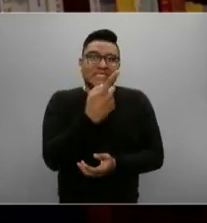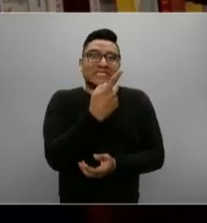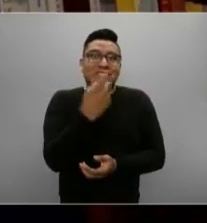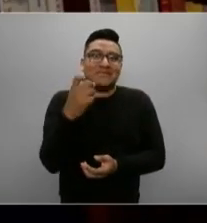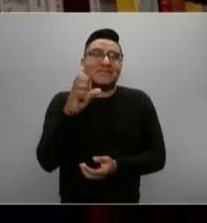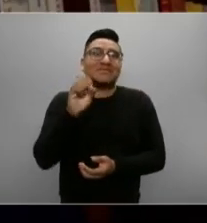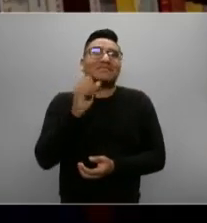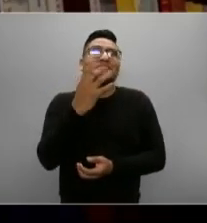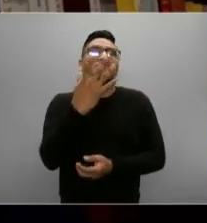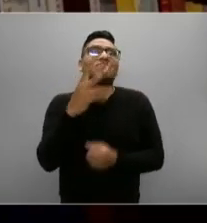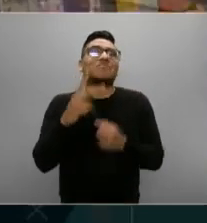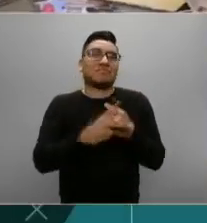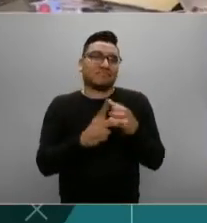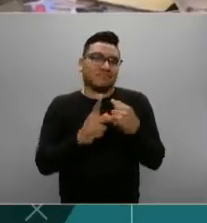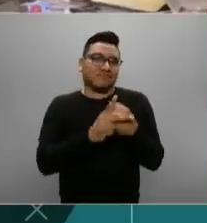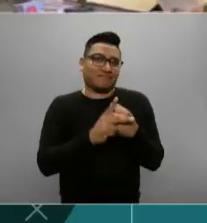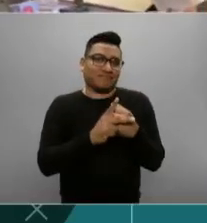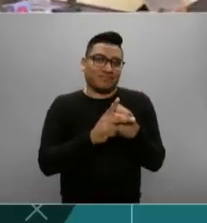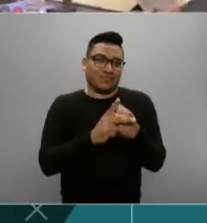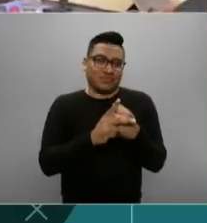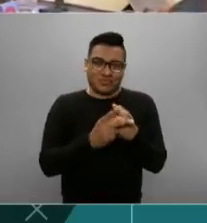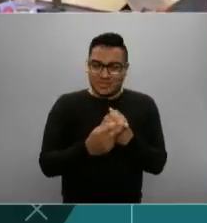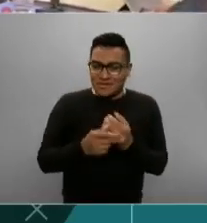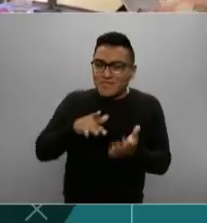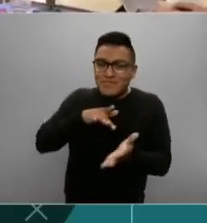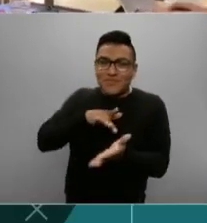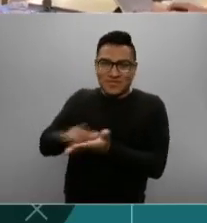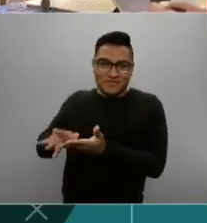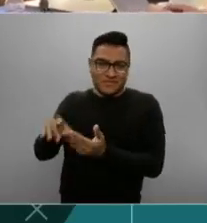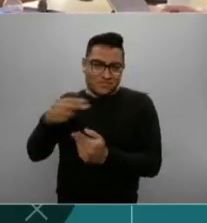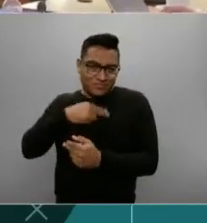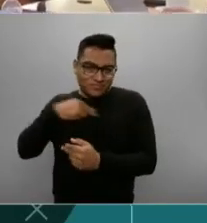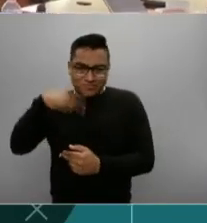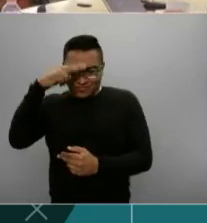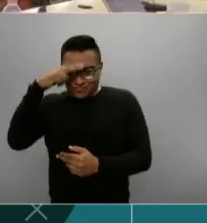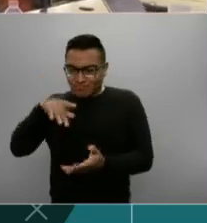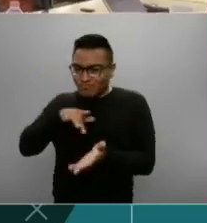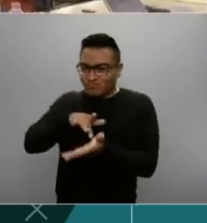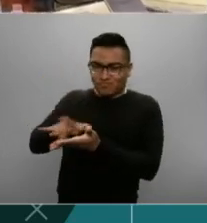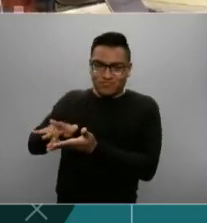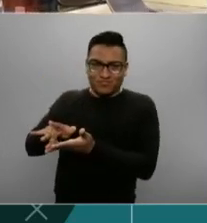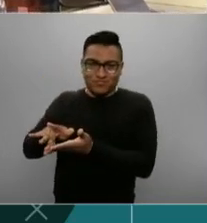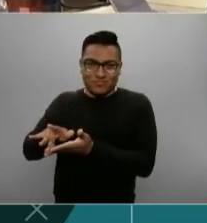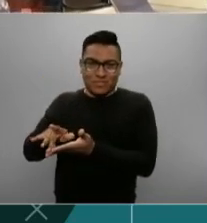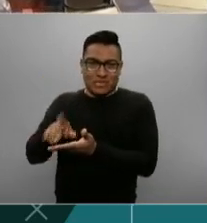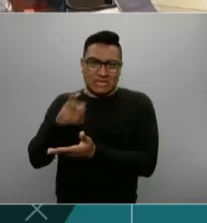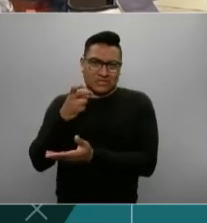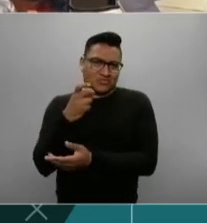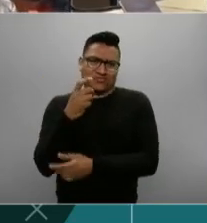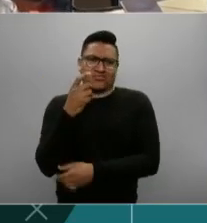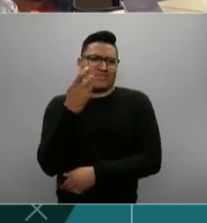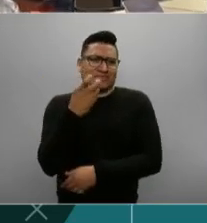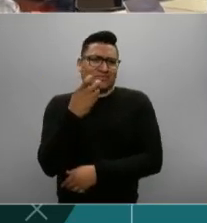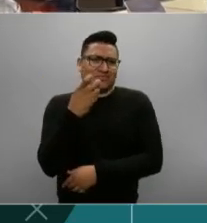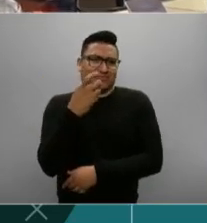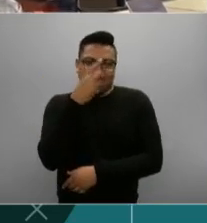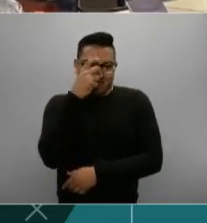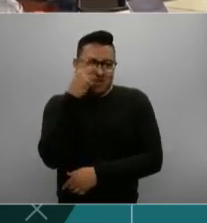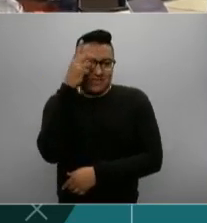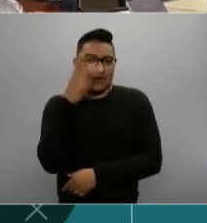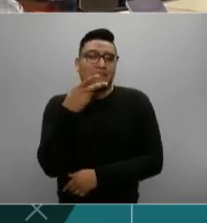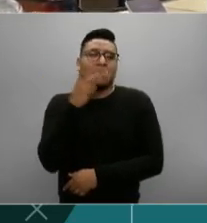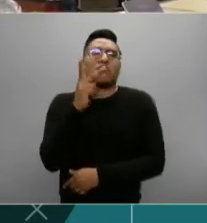respaldándonos. Si no, pues esto no ocurriría, no es fácil. ¿Cómo se logró? Primero, la